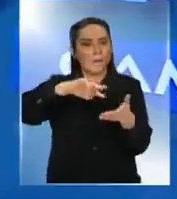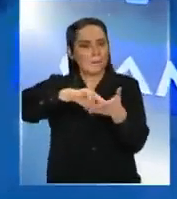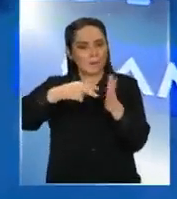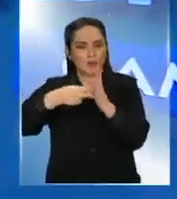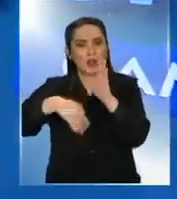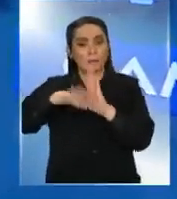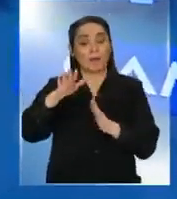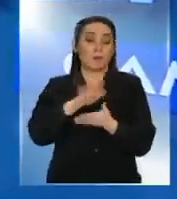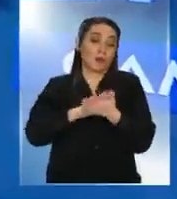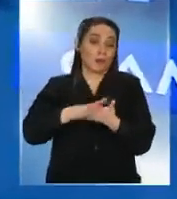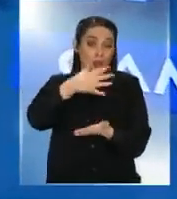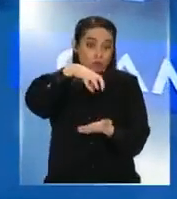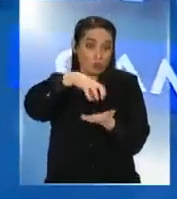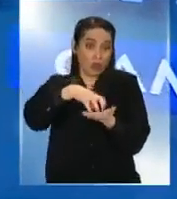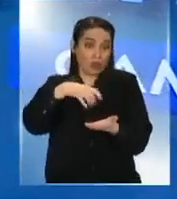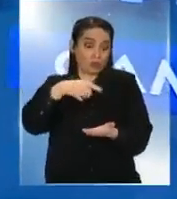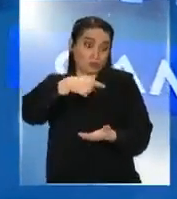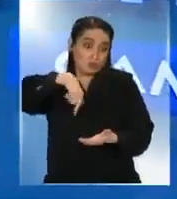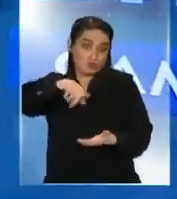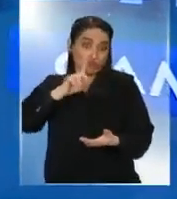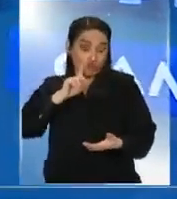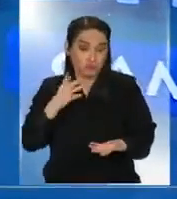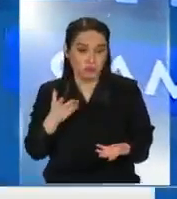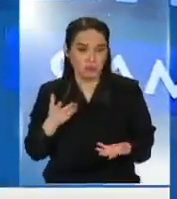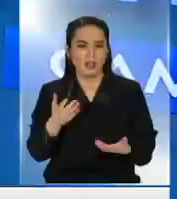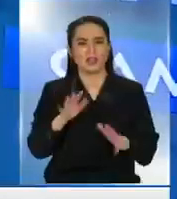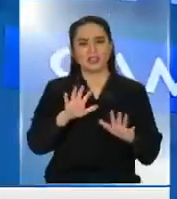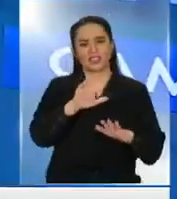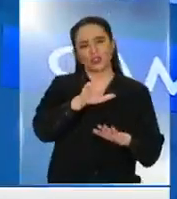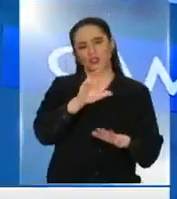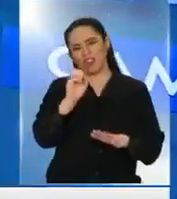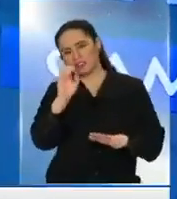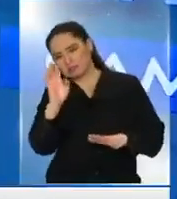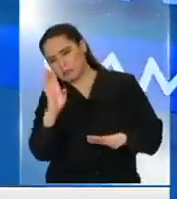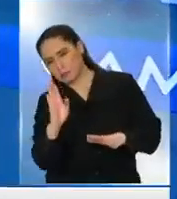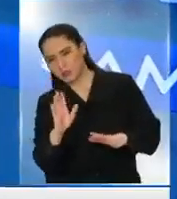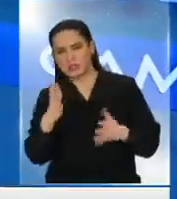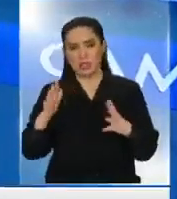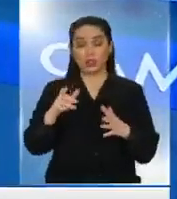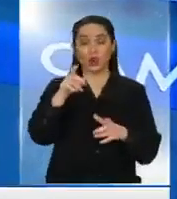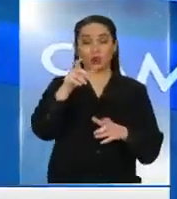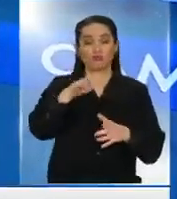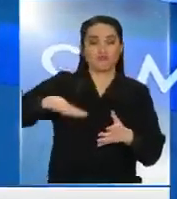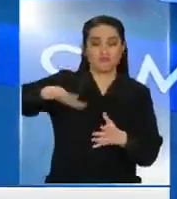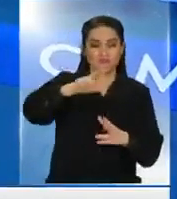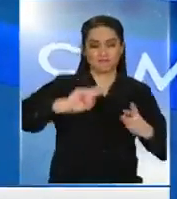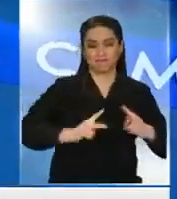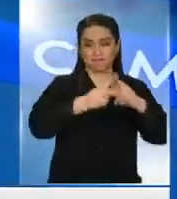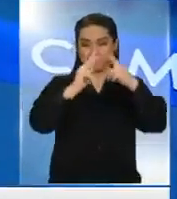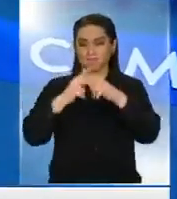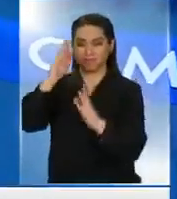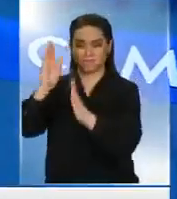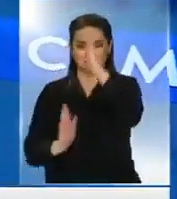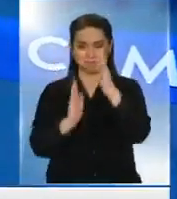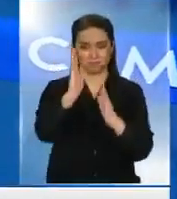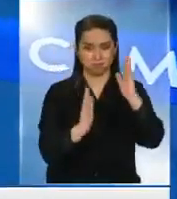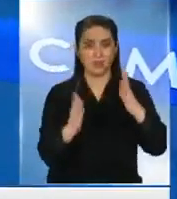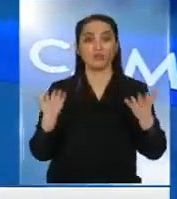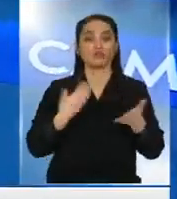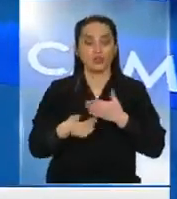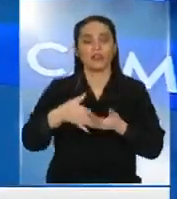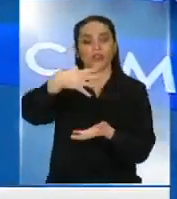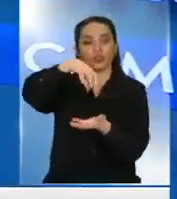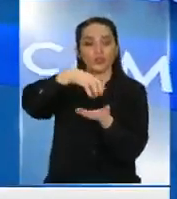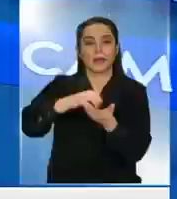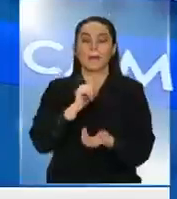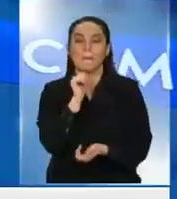ciudades como las nuestras, que tenemos casi un noventa y tanto por ciento de urbanización, se dan en la ciudad. La pobreza,